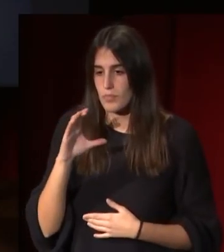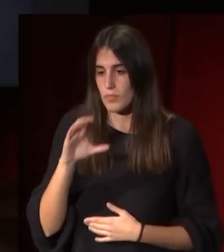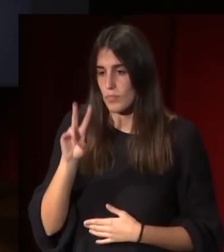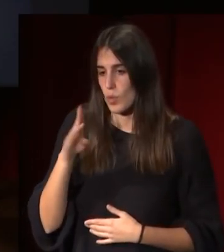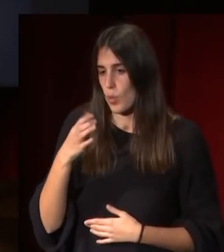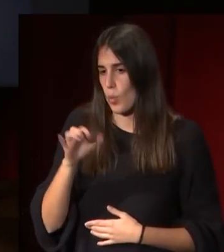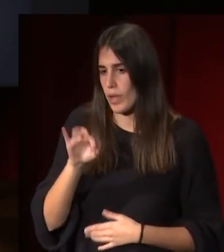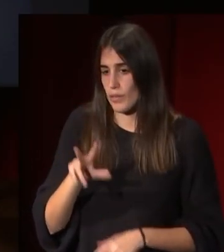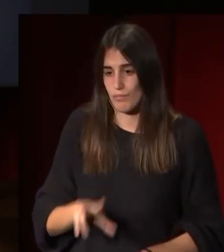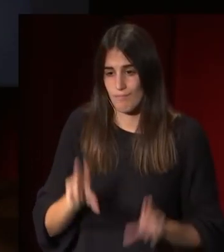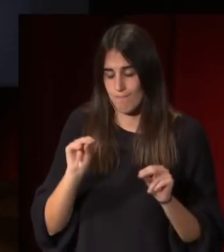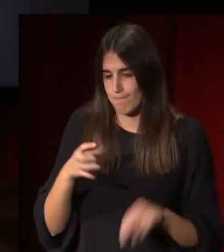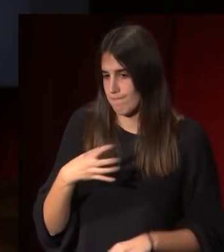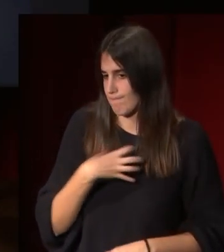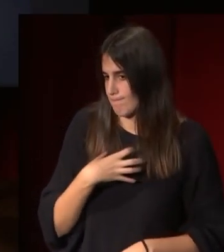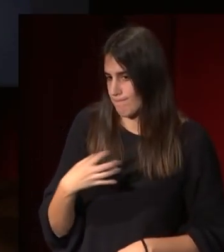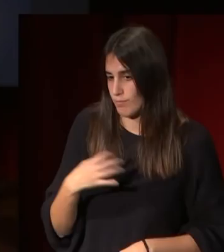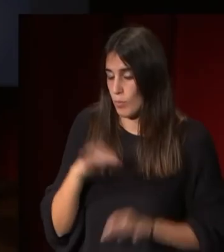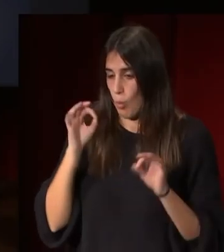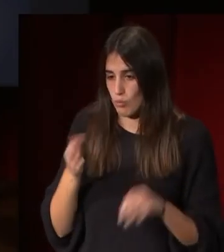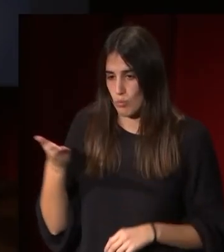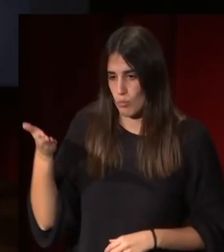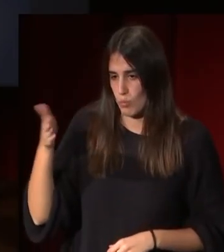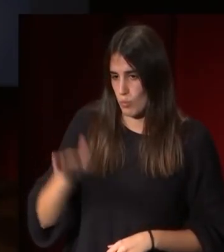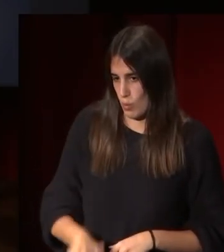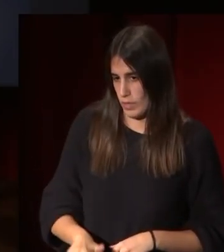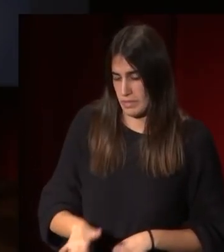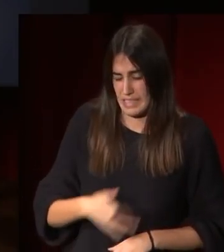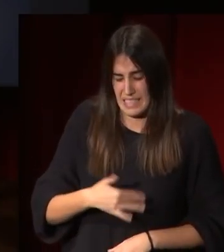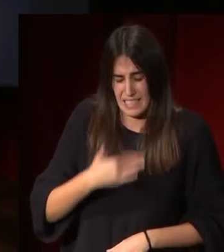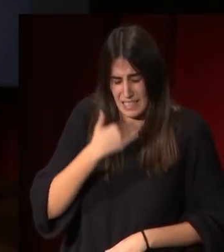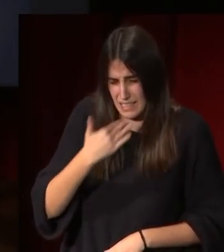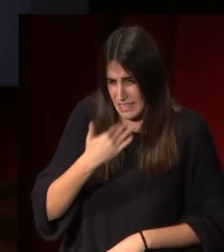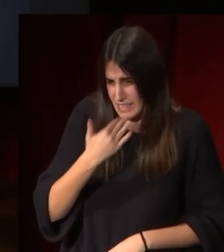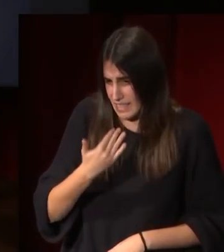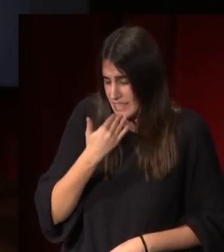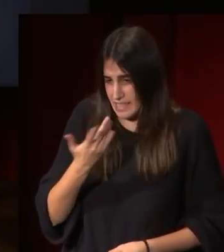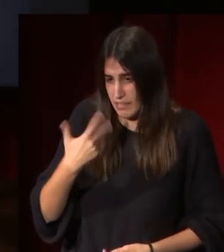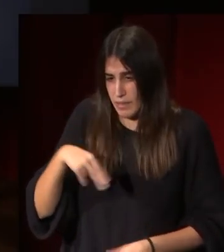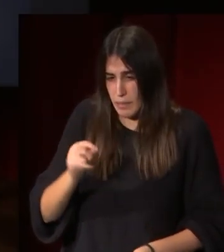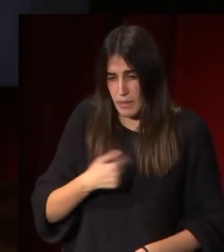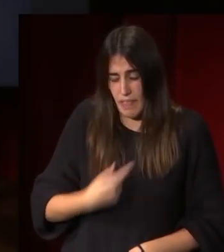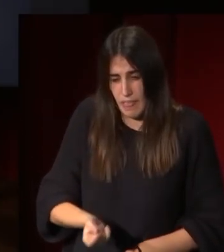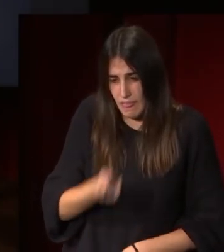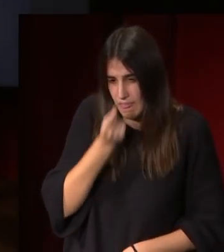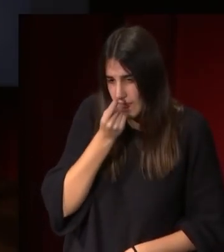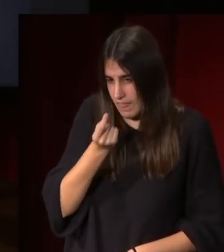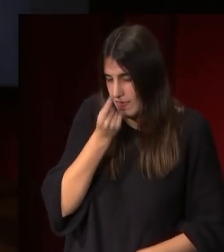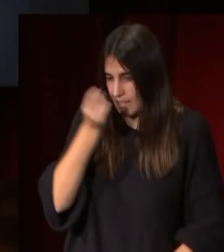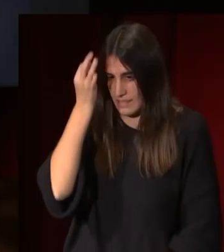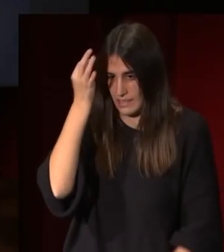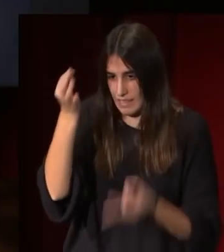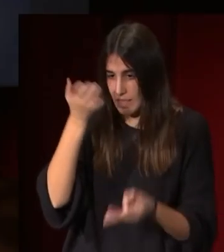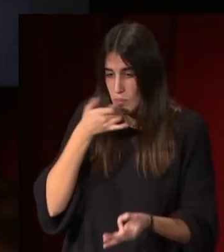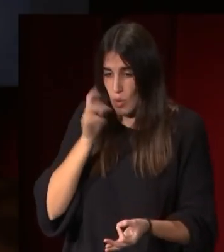puede terminar esta obra porque fallece está prácticamente terminada pero hay algunos detalles cuando